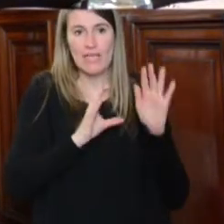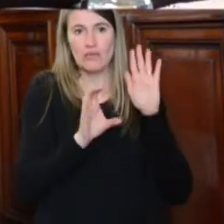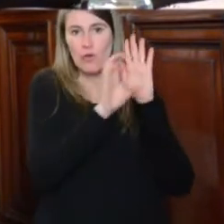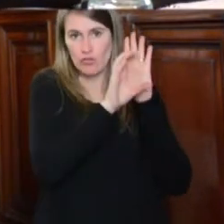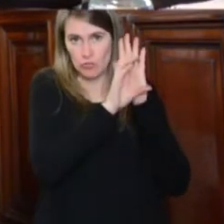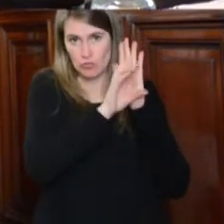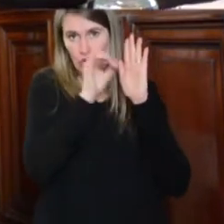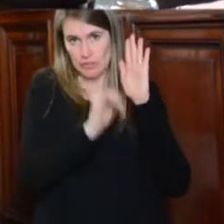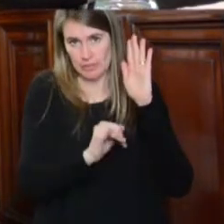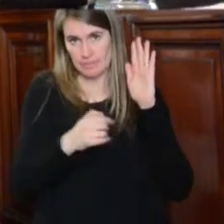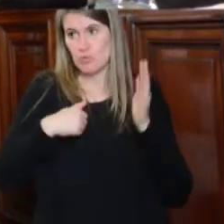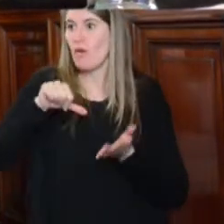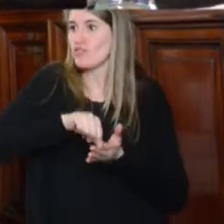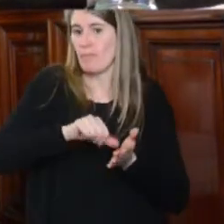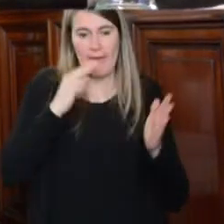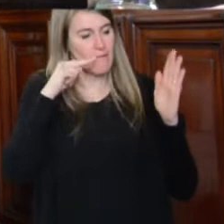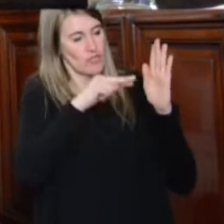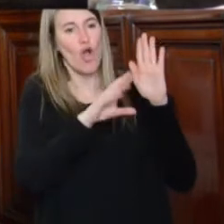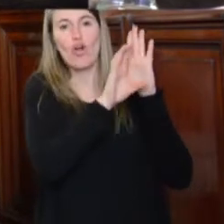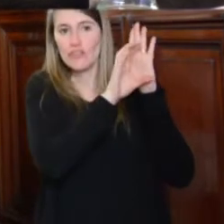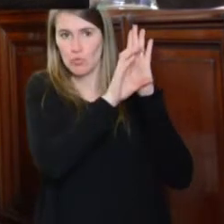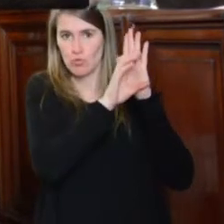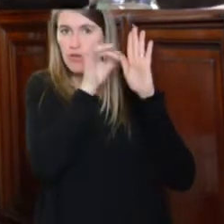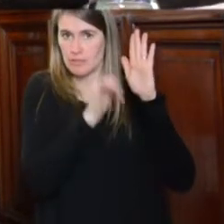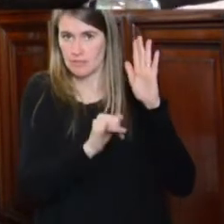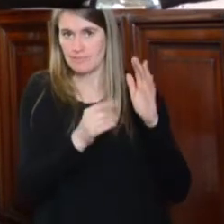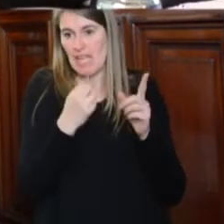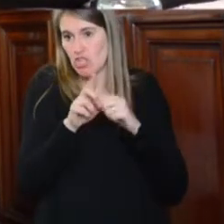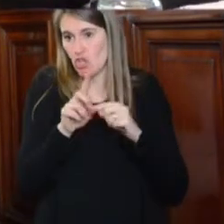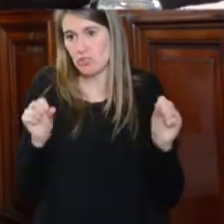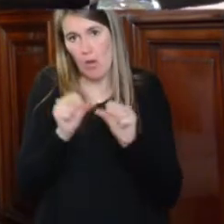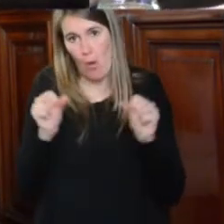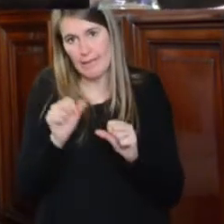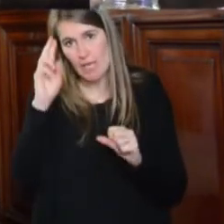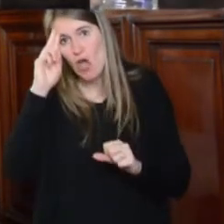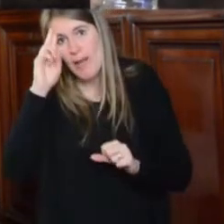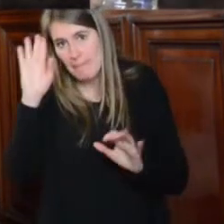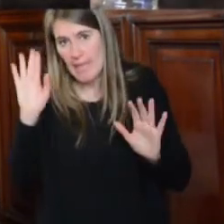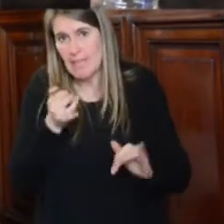favor.